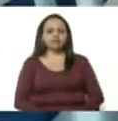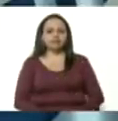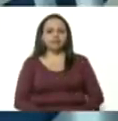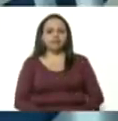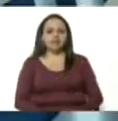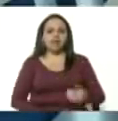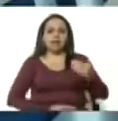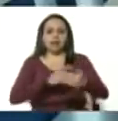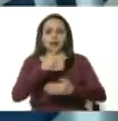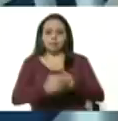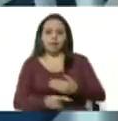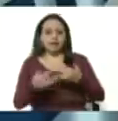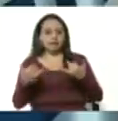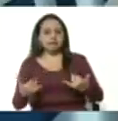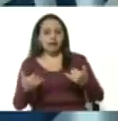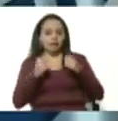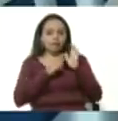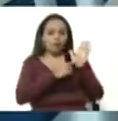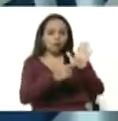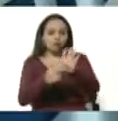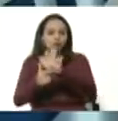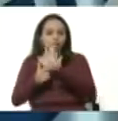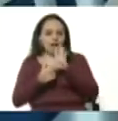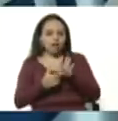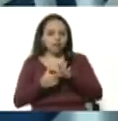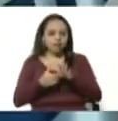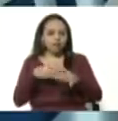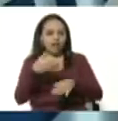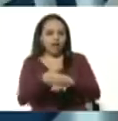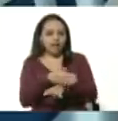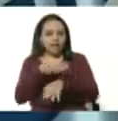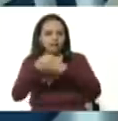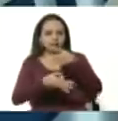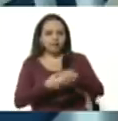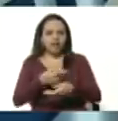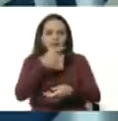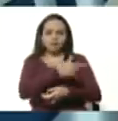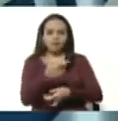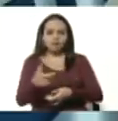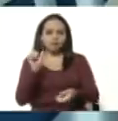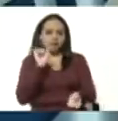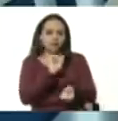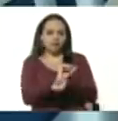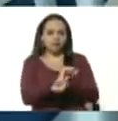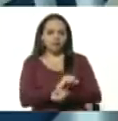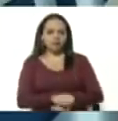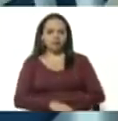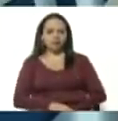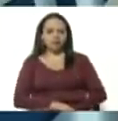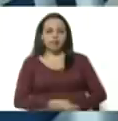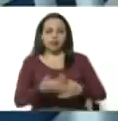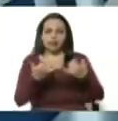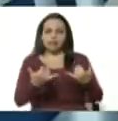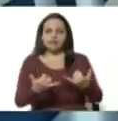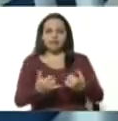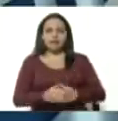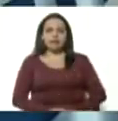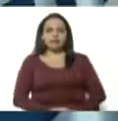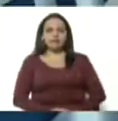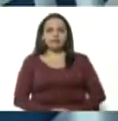plan ha sido ya develado en los términos que hemos señalado con los detenidos ya respectivamente